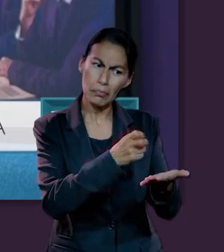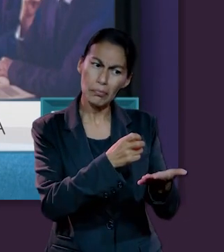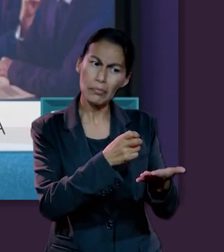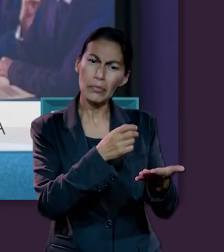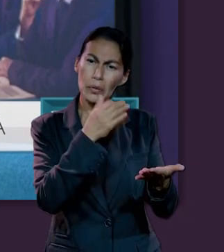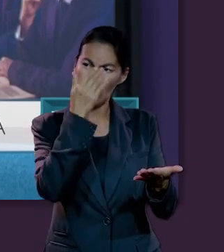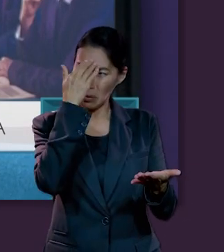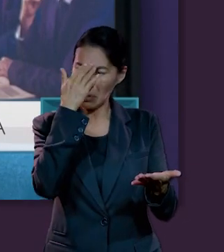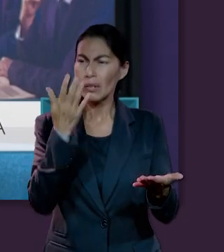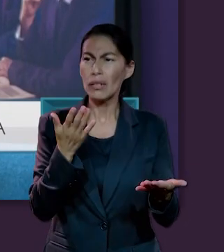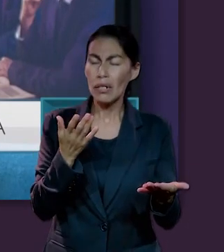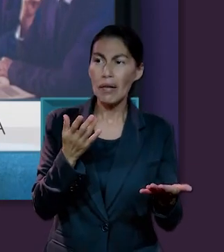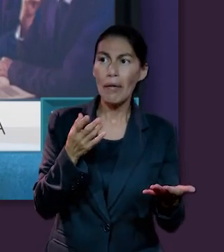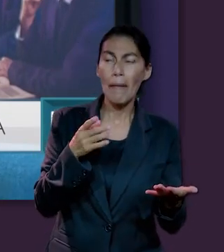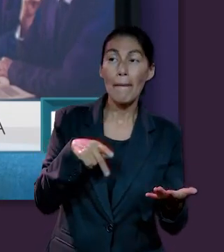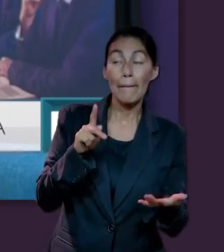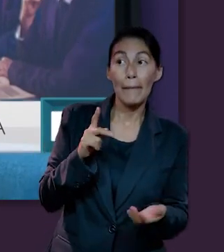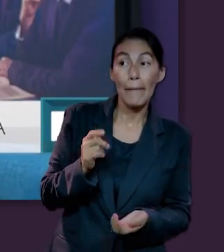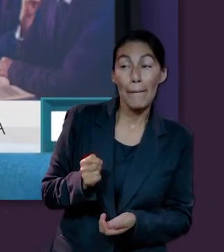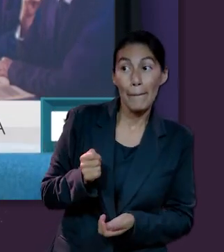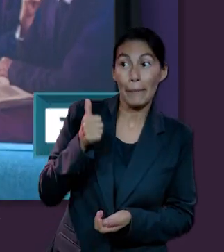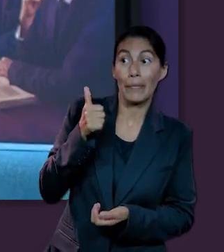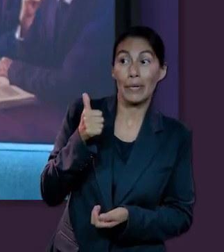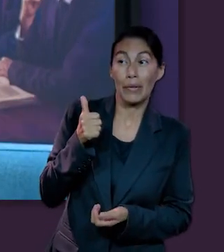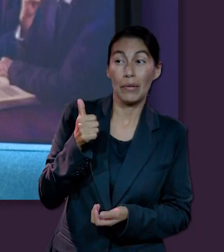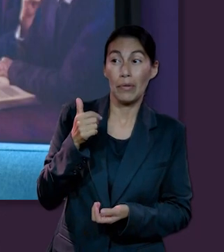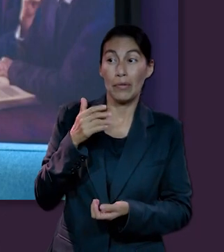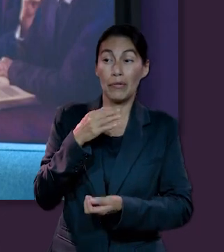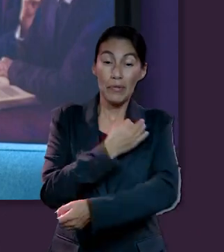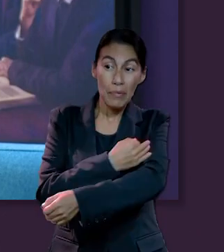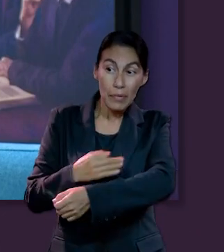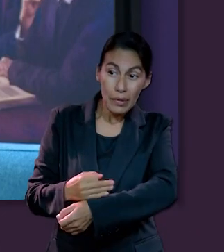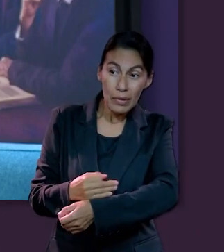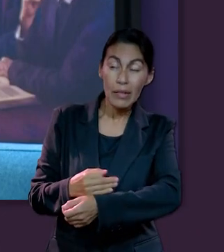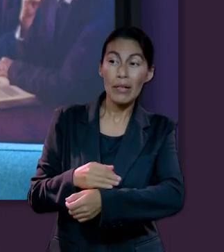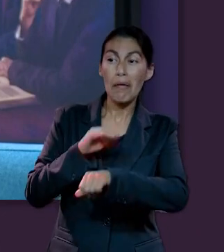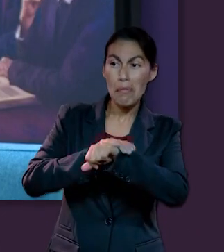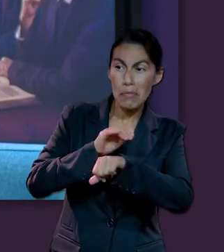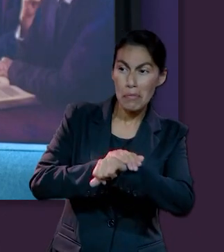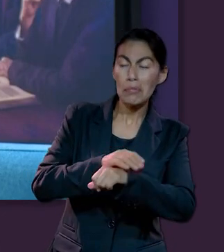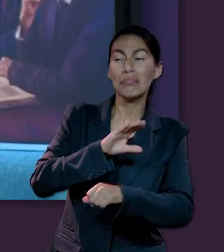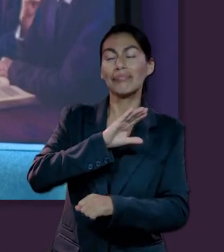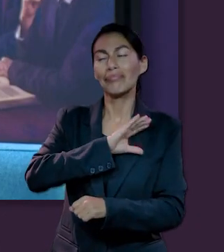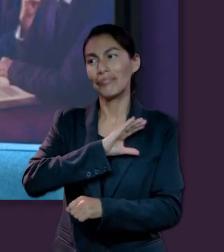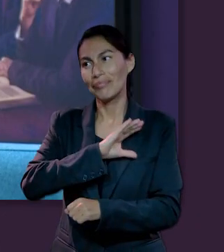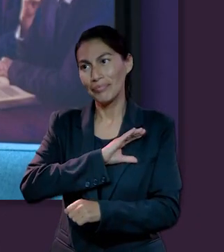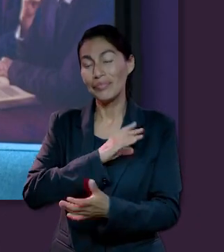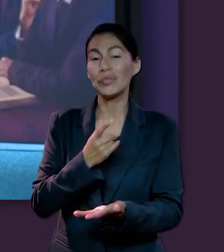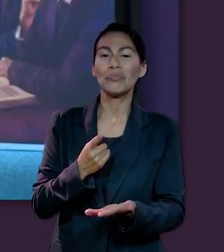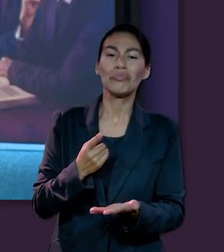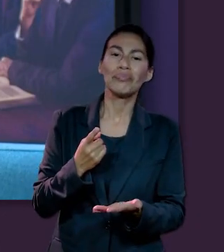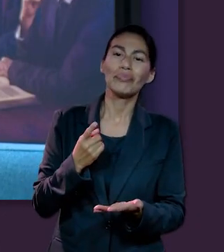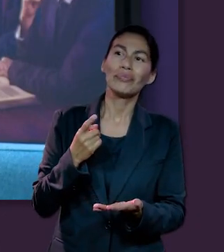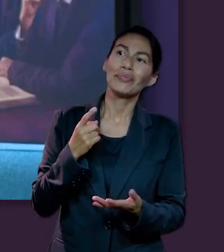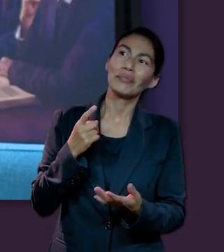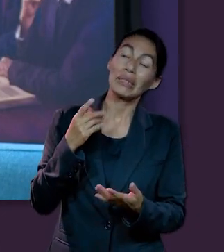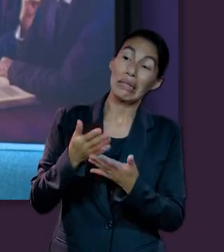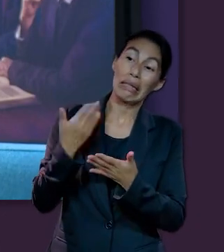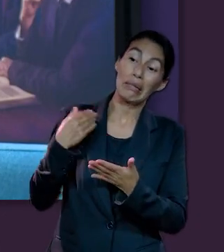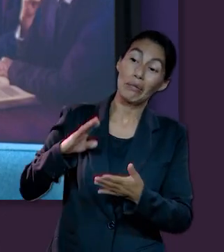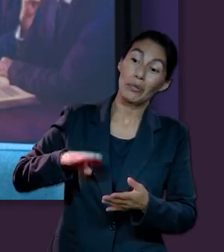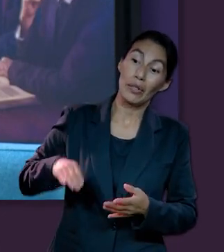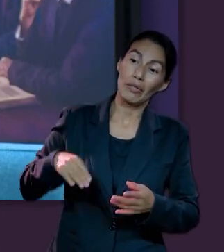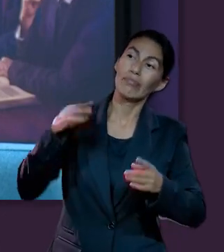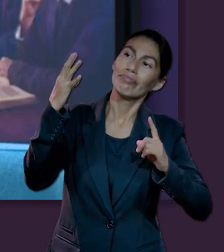buscar a varios personajes bíblicos, en primer lugar, intentaría encontrar a mis amigos y seres